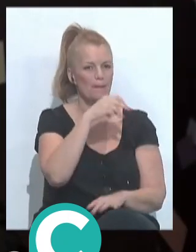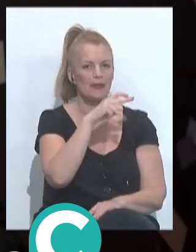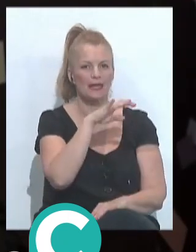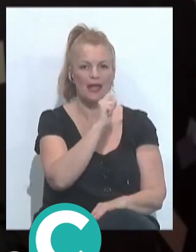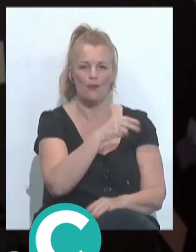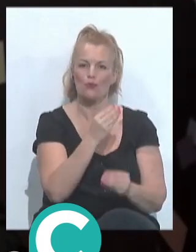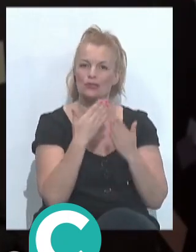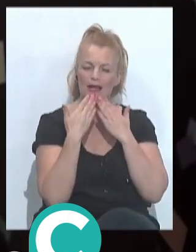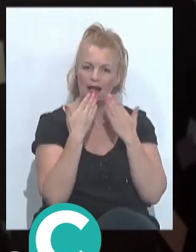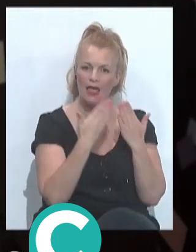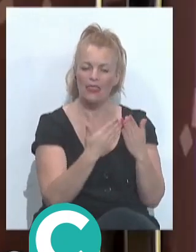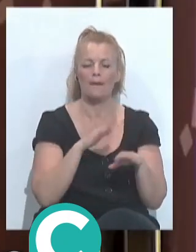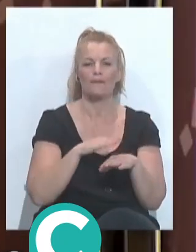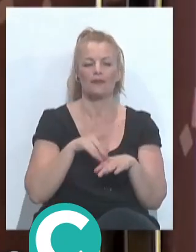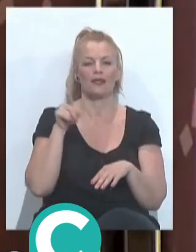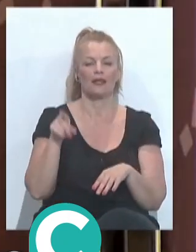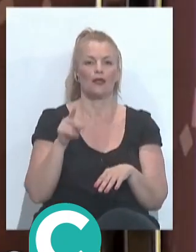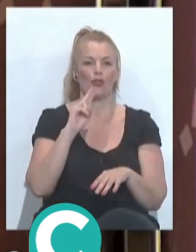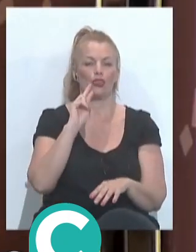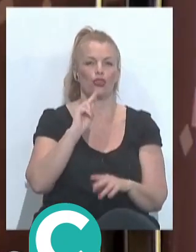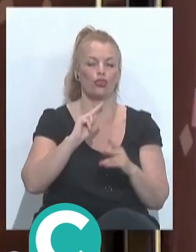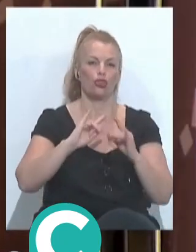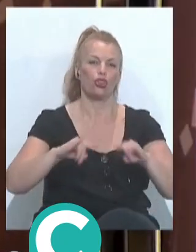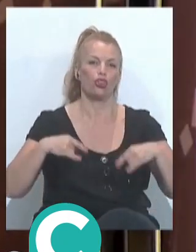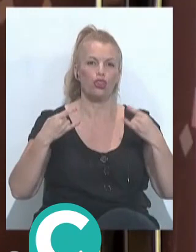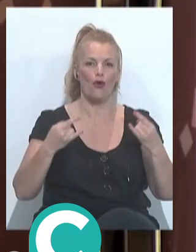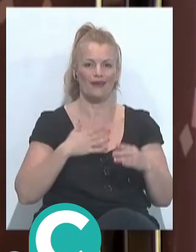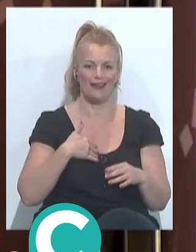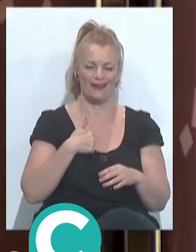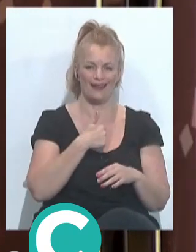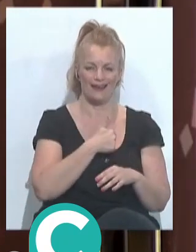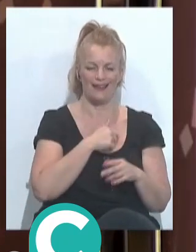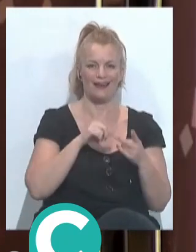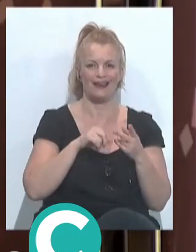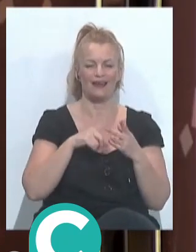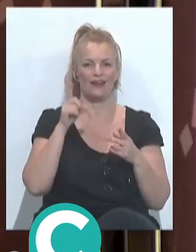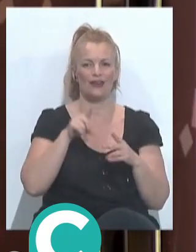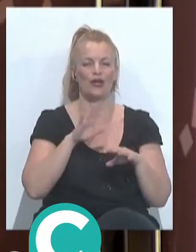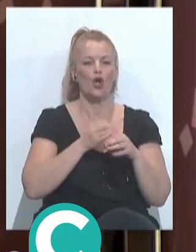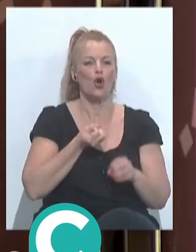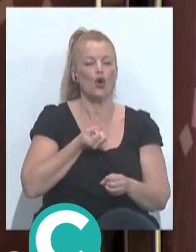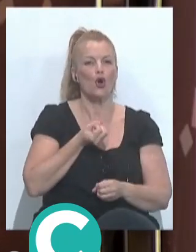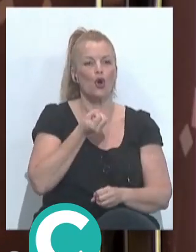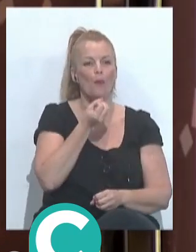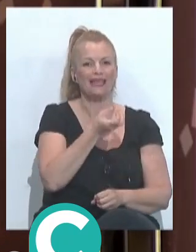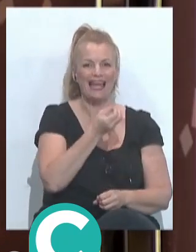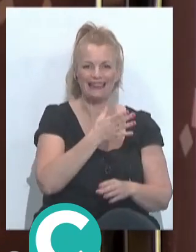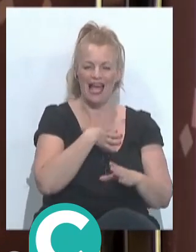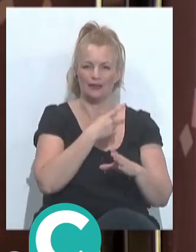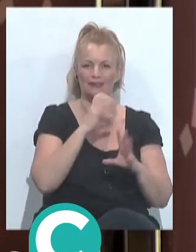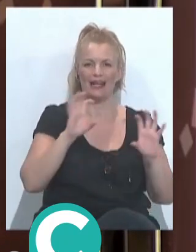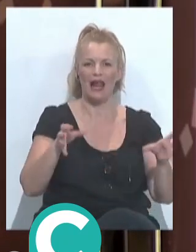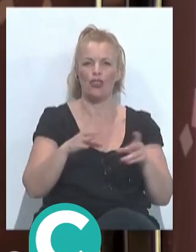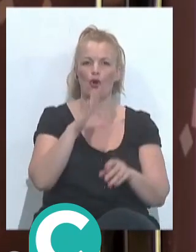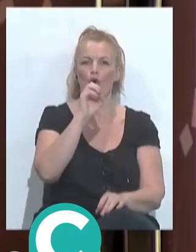Bueno, ella en doble condición, porque la hemos tenido de inalámbrico y comentarista con los compañeros de COPE y tiene un